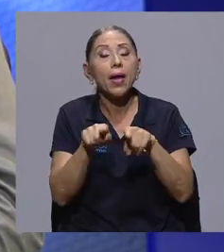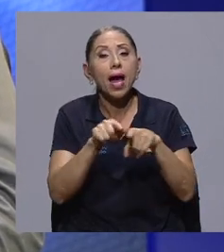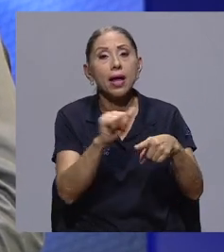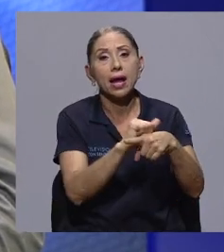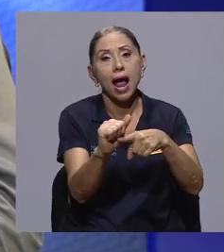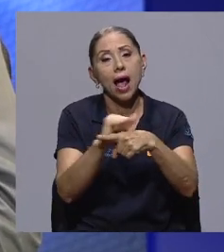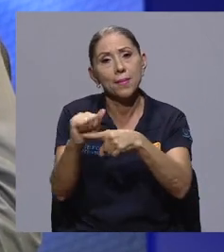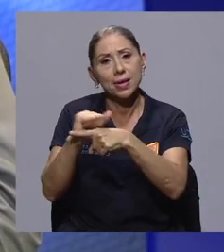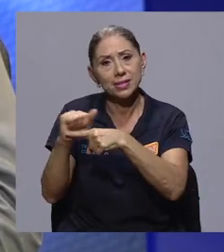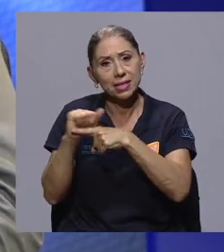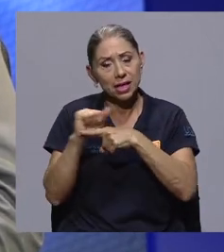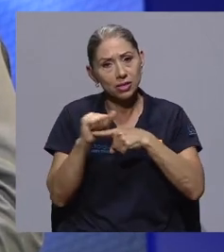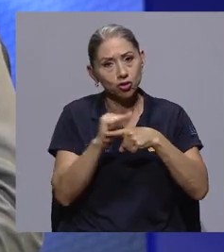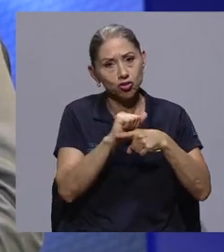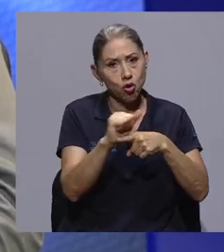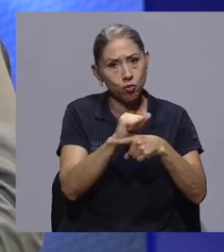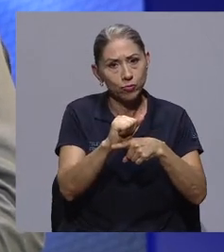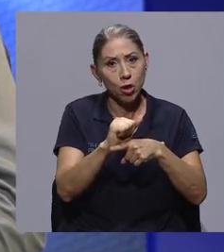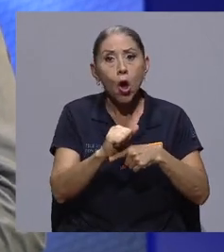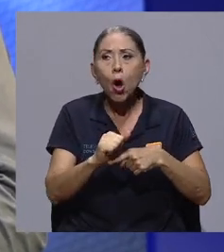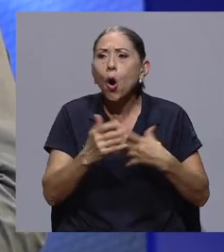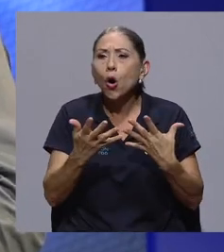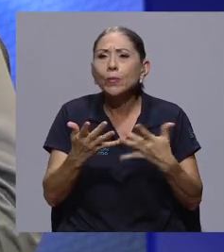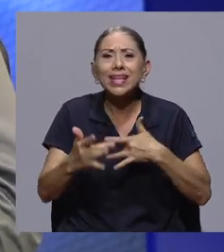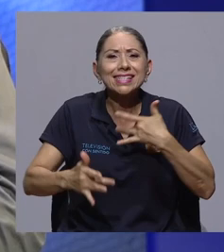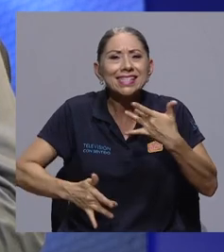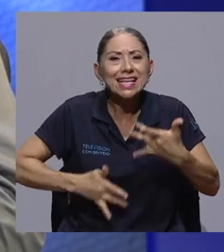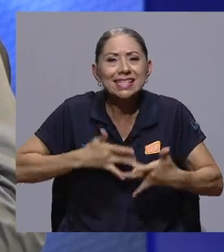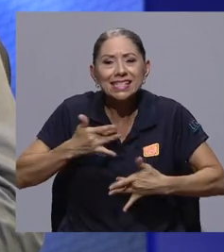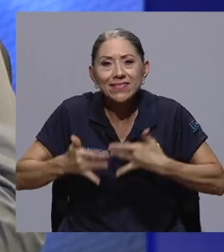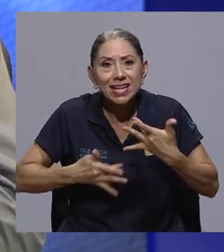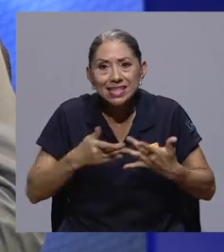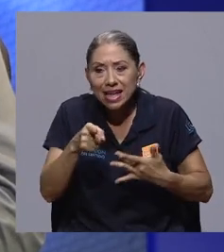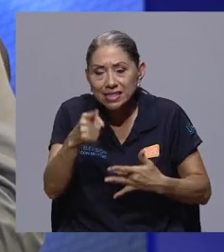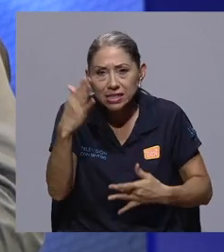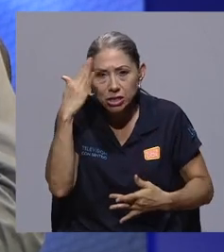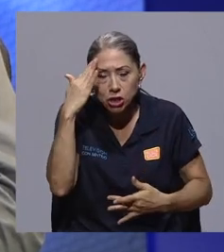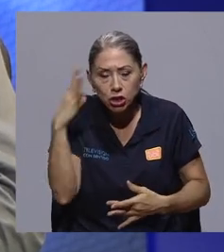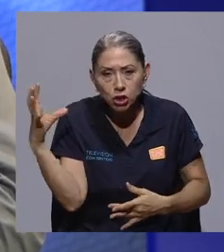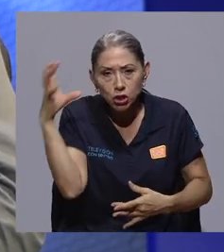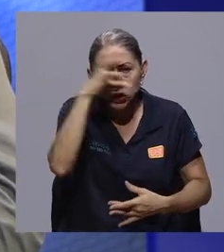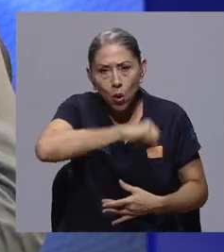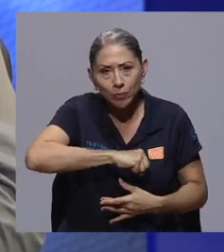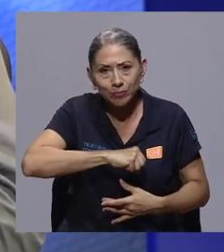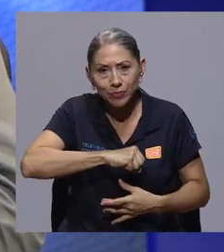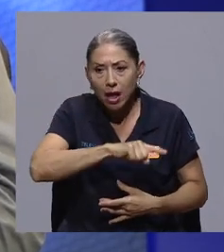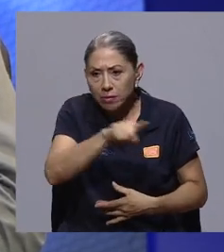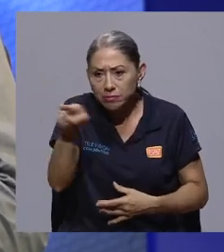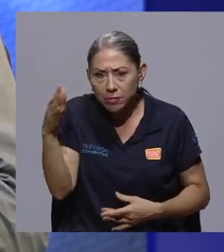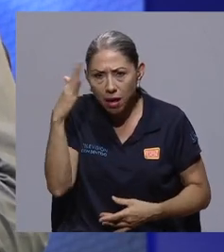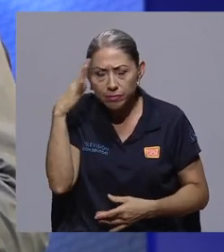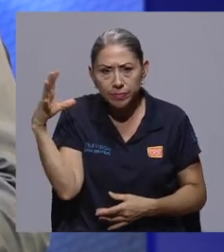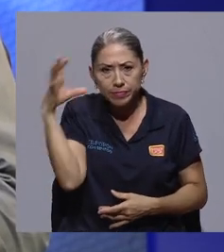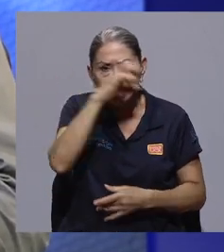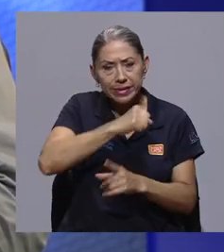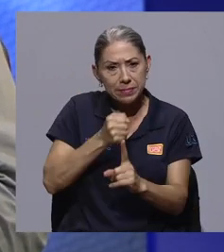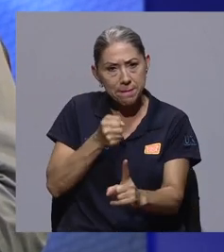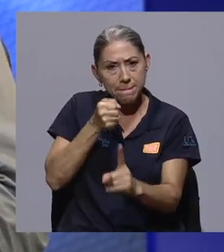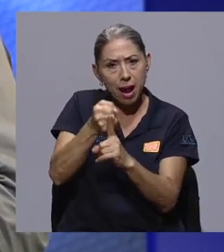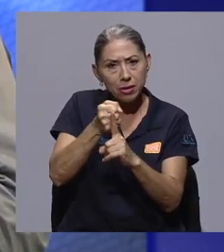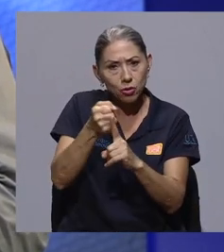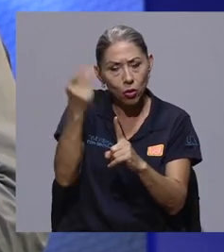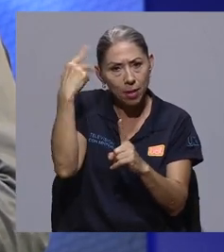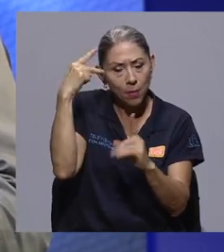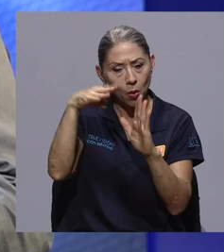Hacemos también capacitación o sensibilización en muchos casos, es un poco cómo sensibilizar sobre el